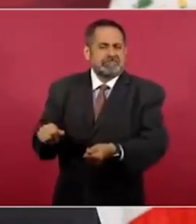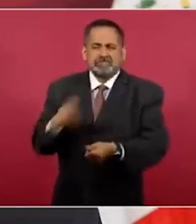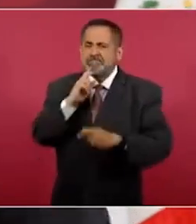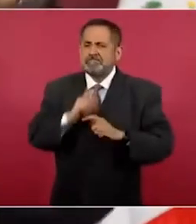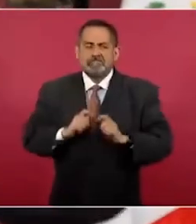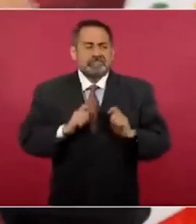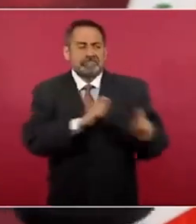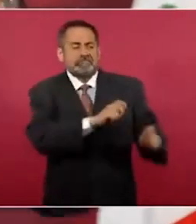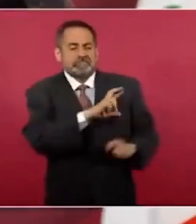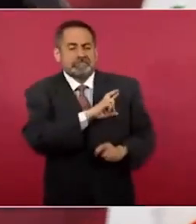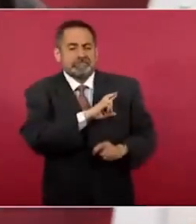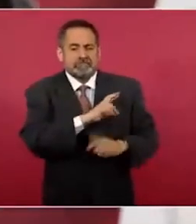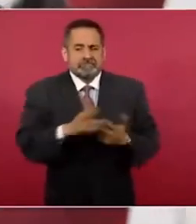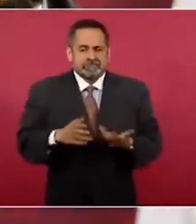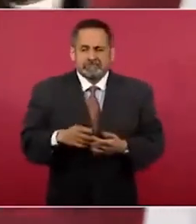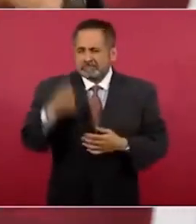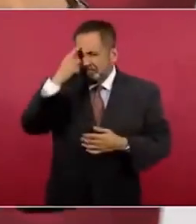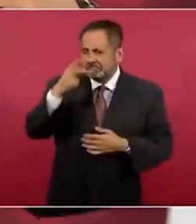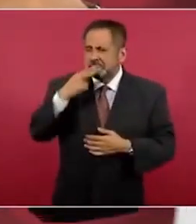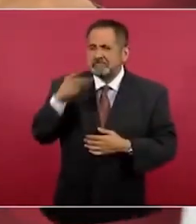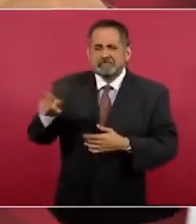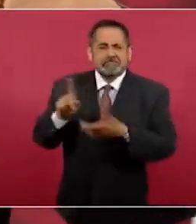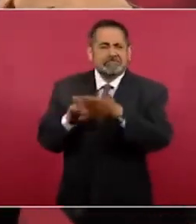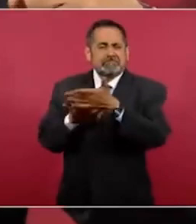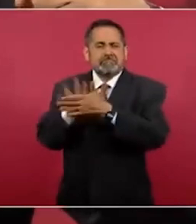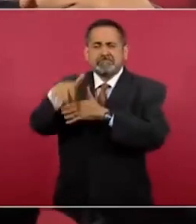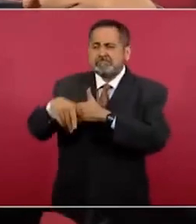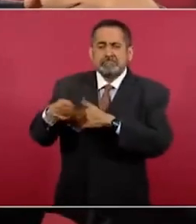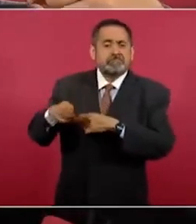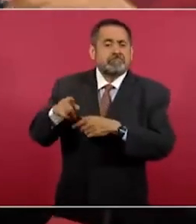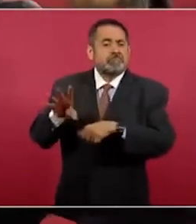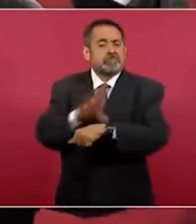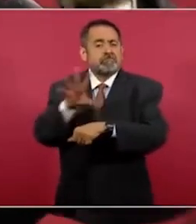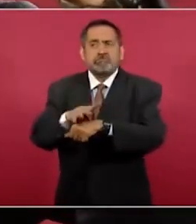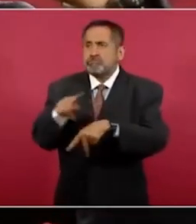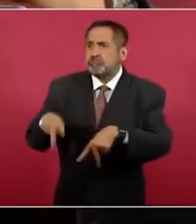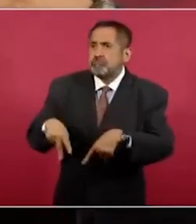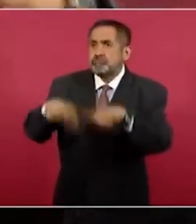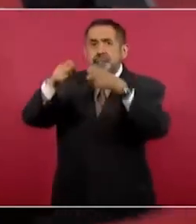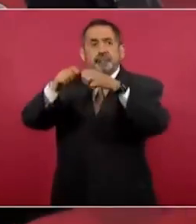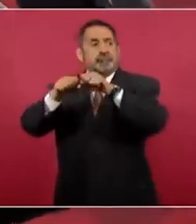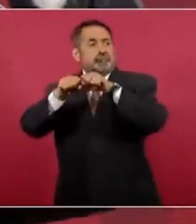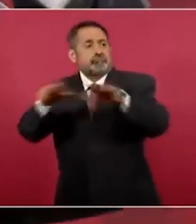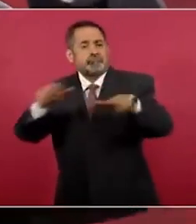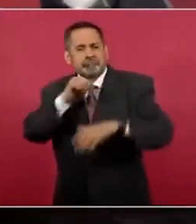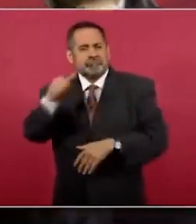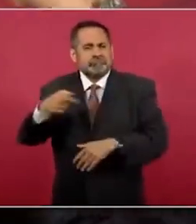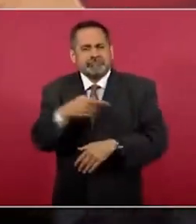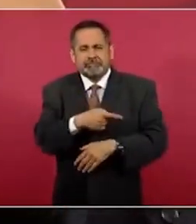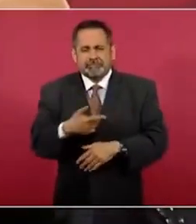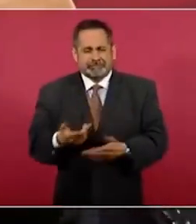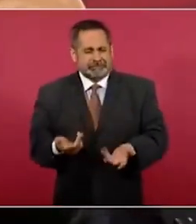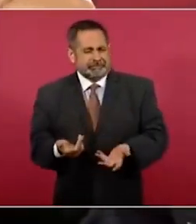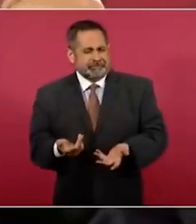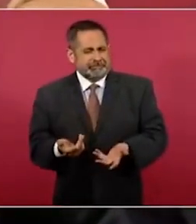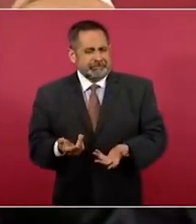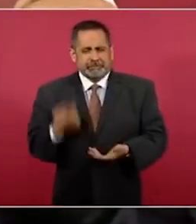si no iban a despachar la energía de las hidroeléctricas,